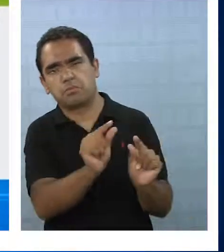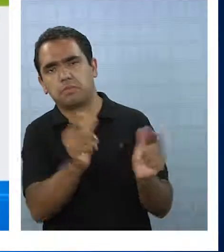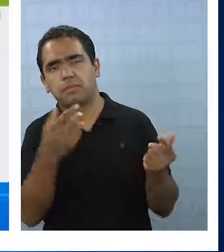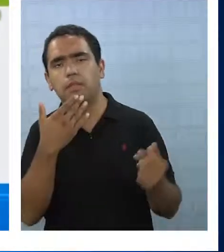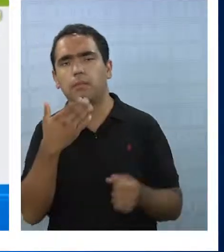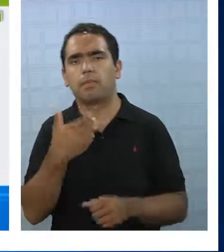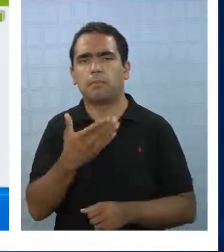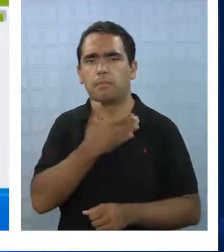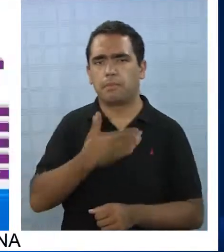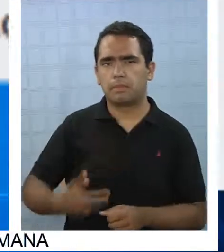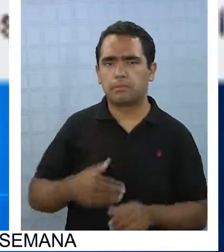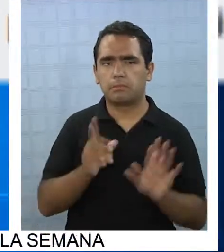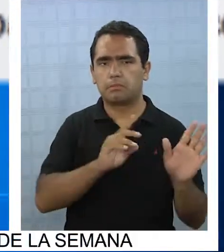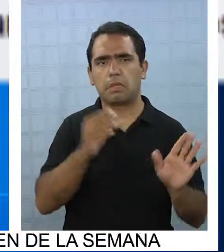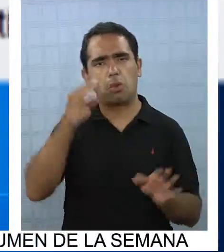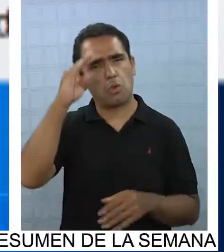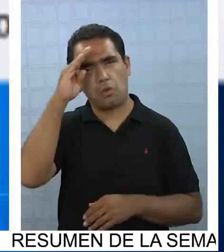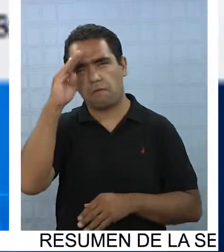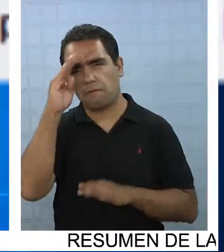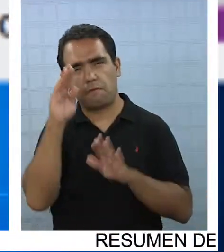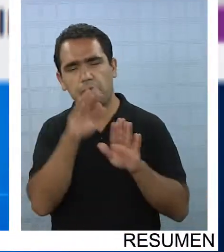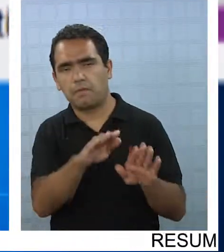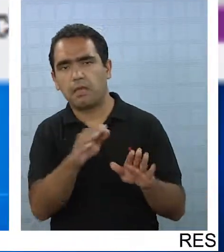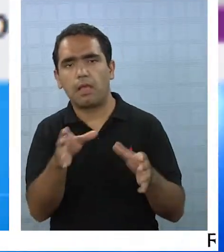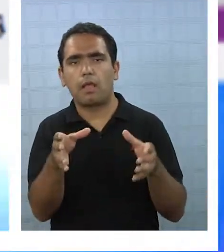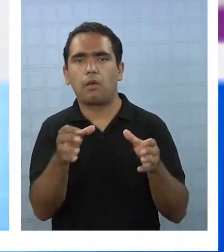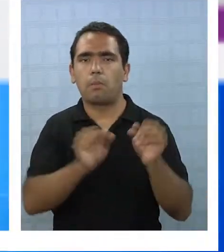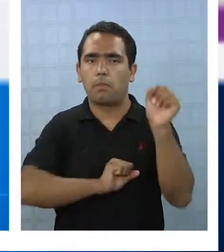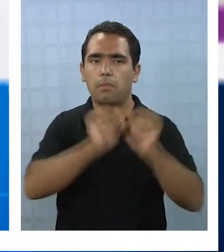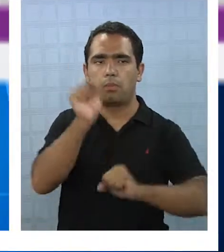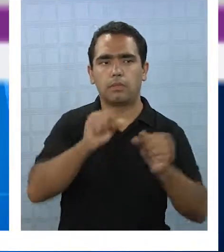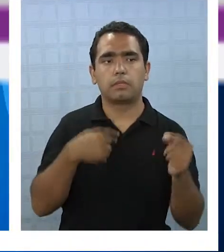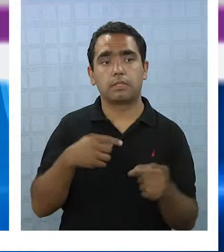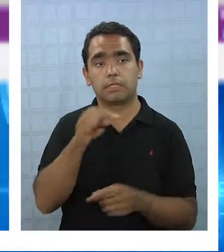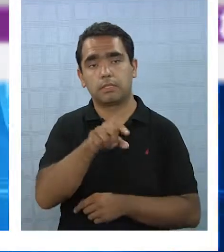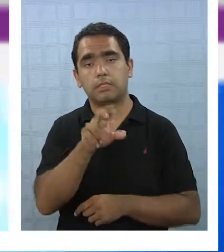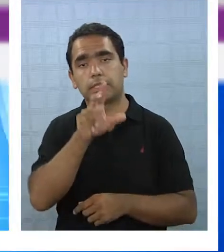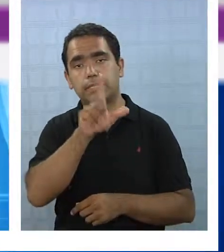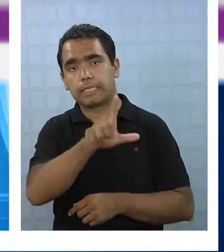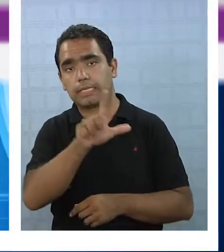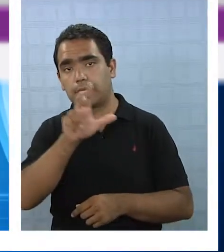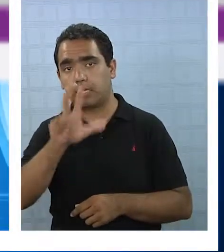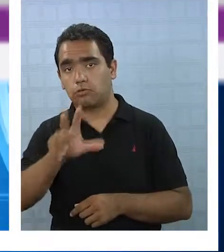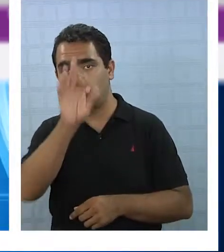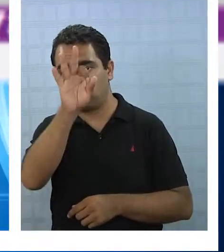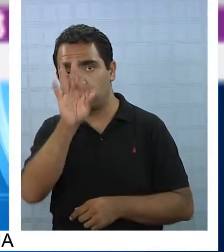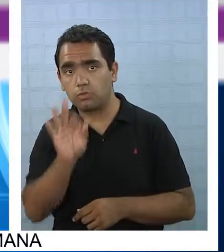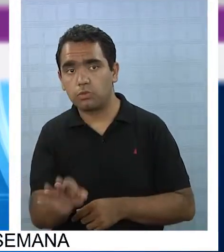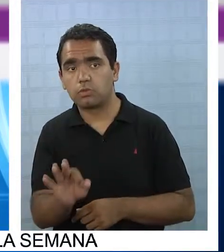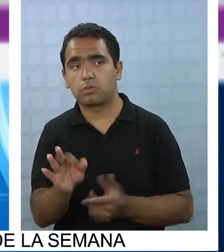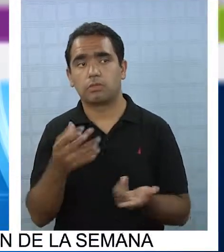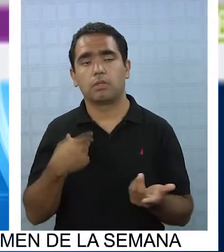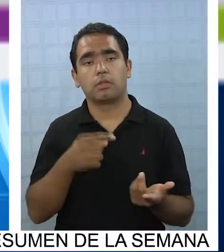desconfianza en la clase política. Esta última alcanza un nivel del 78% de los encuestados.